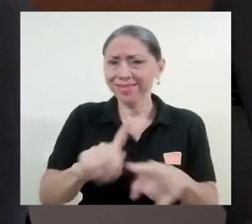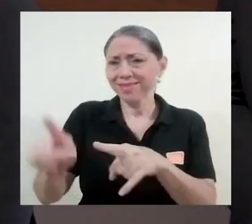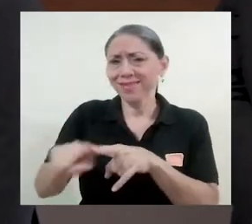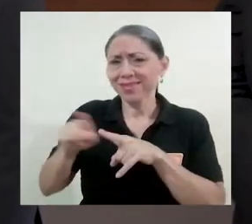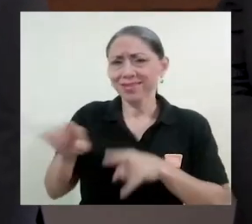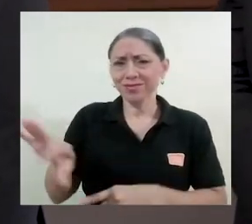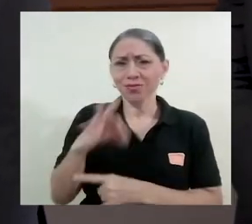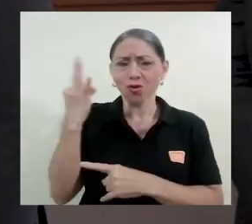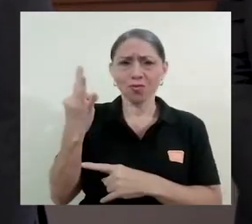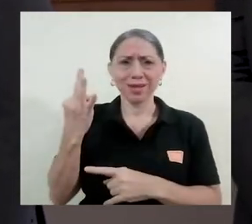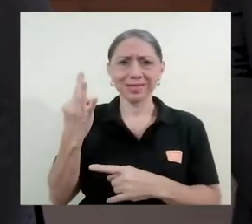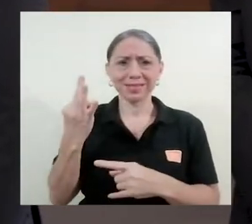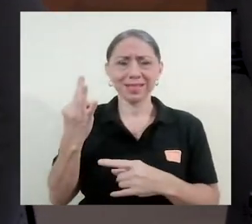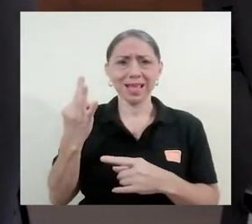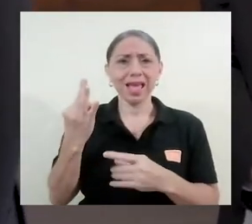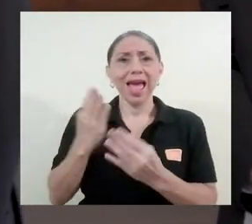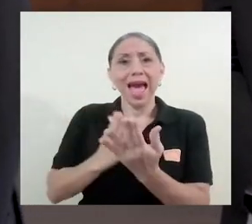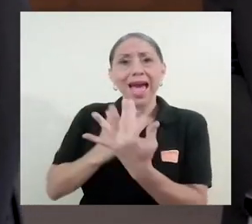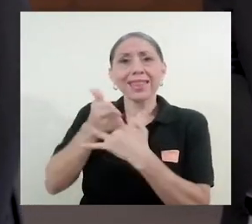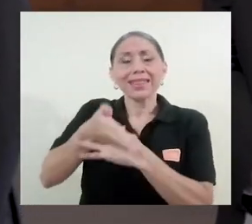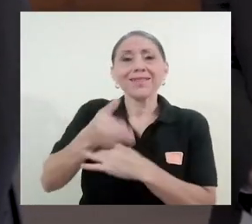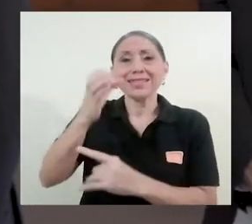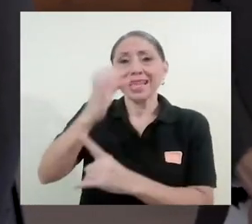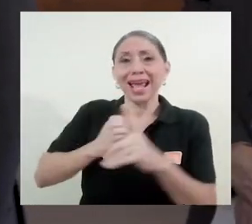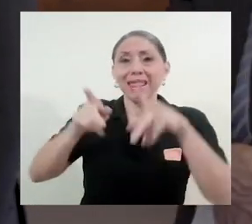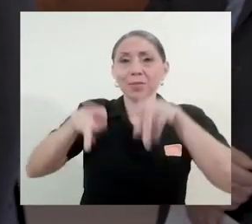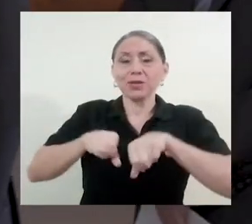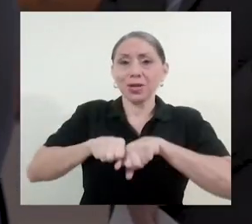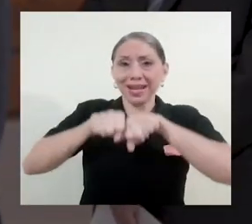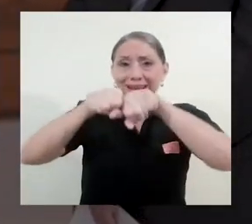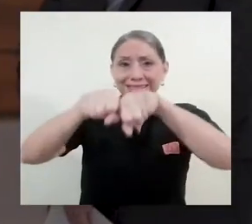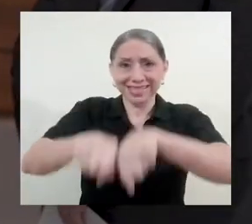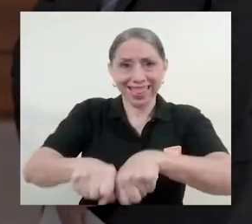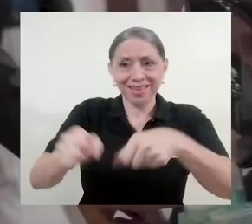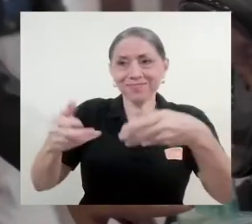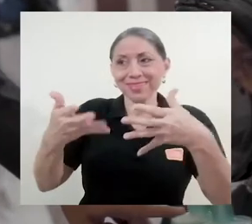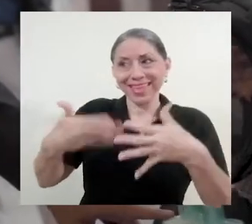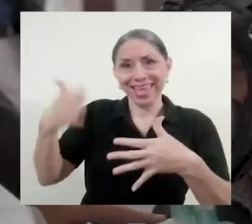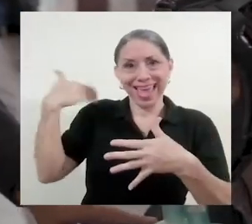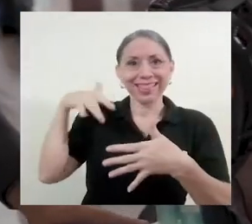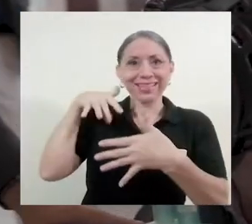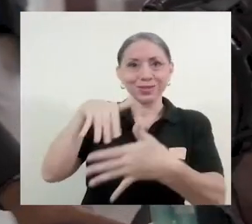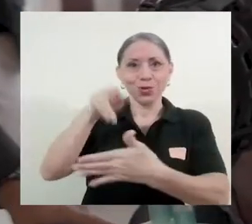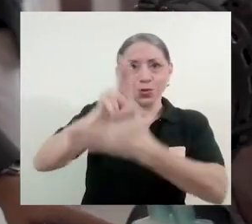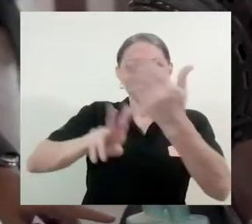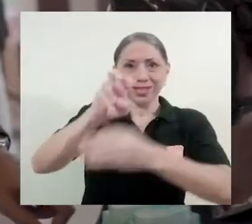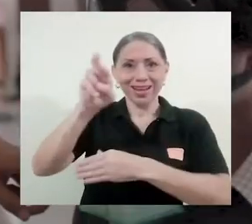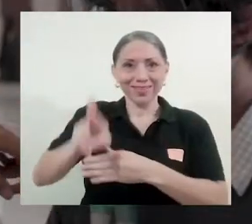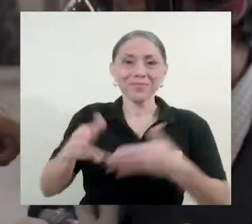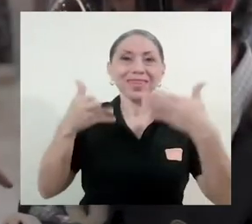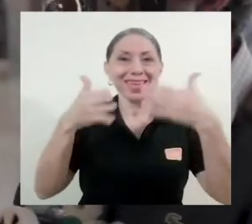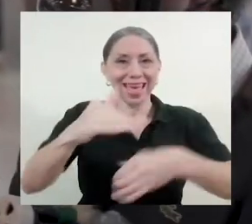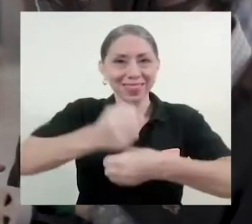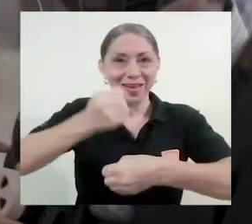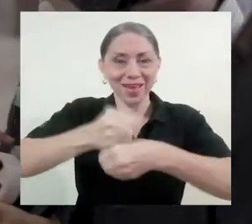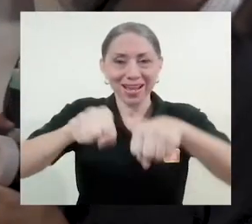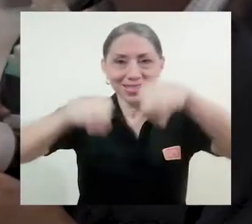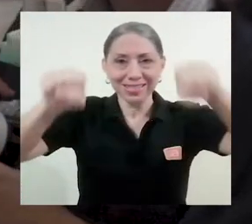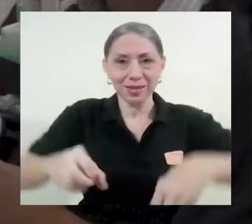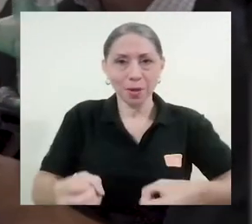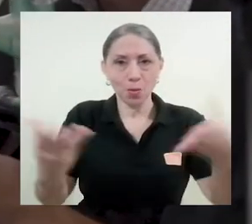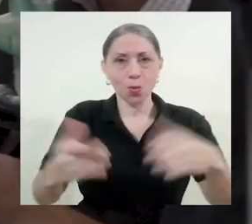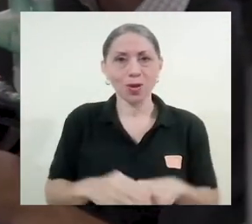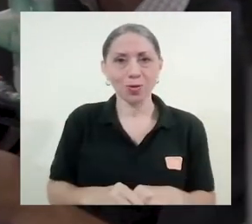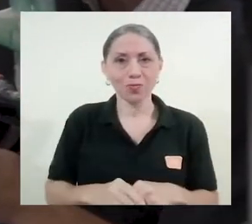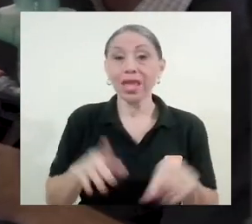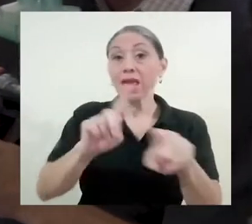de atención a través de cada egresado que trabaja en el sistema de salud público, a través de las diversas tecnologías creadas para